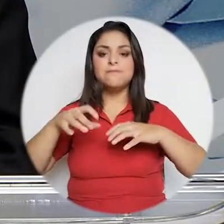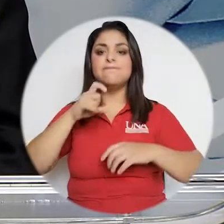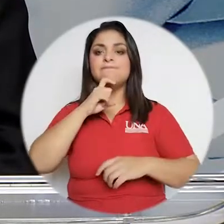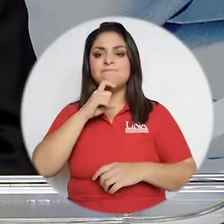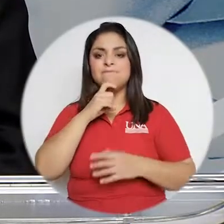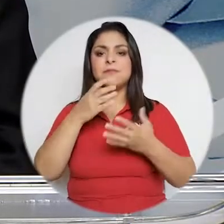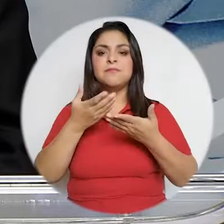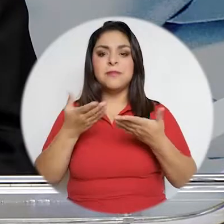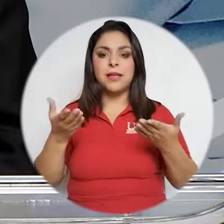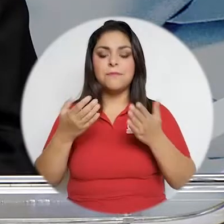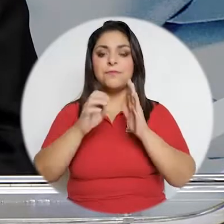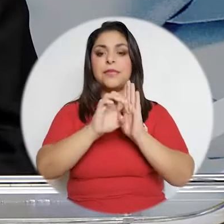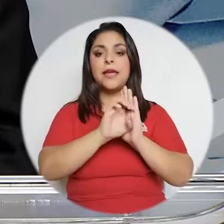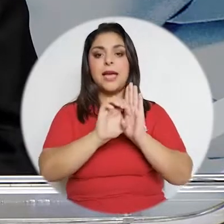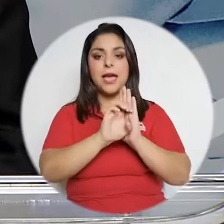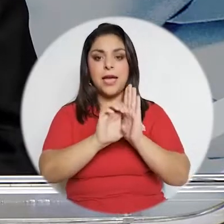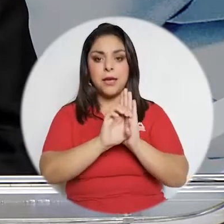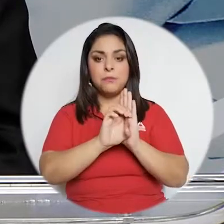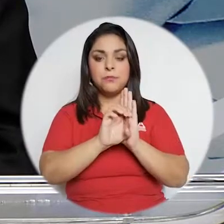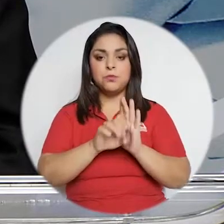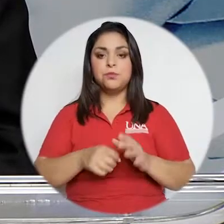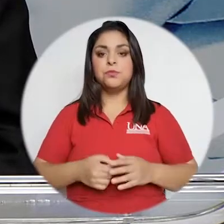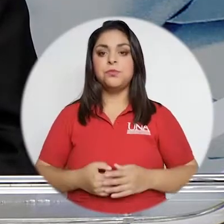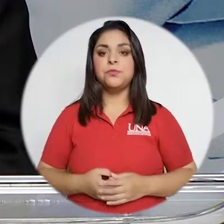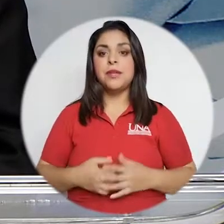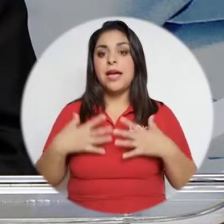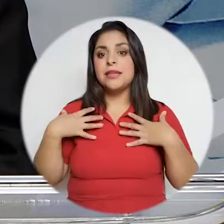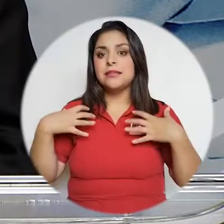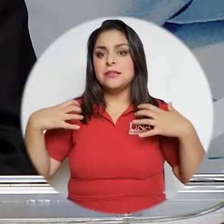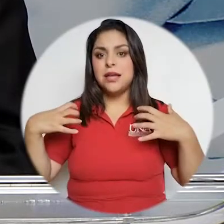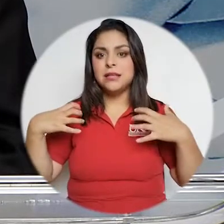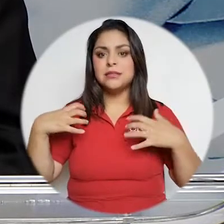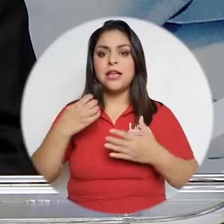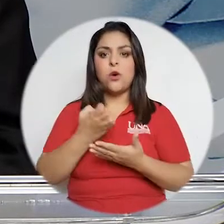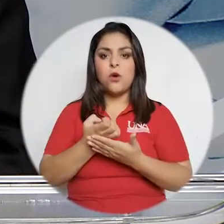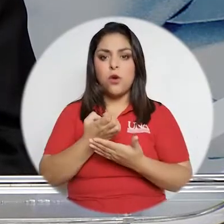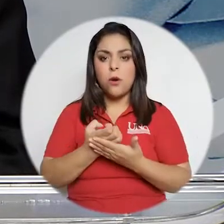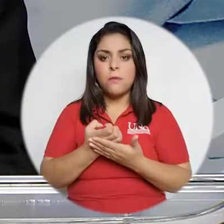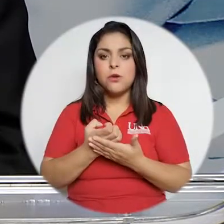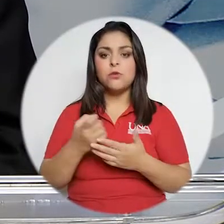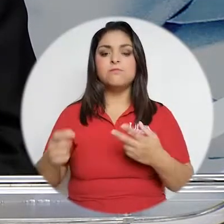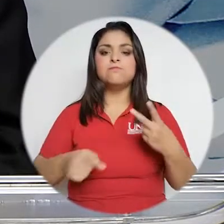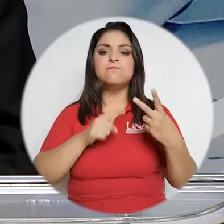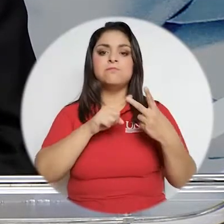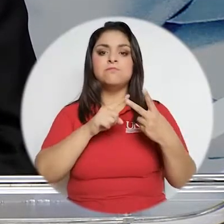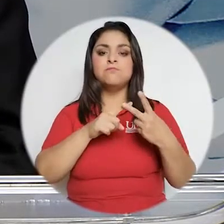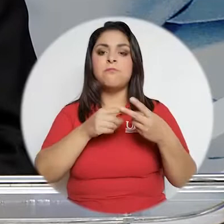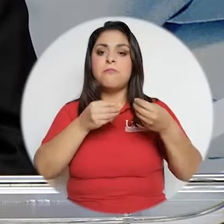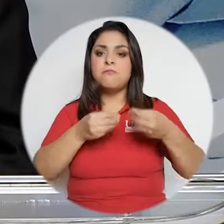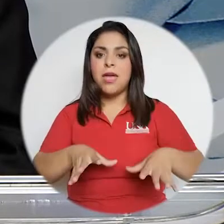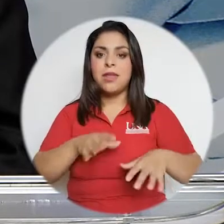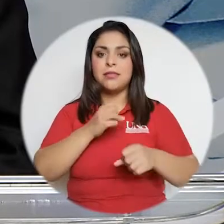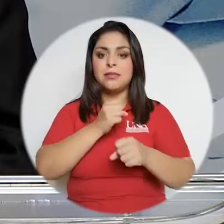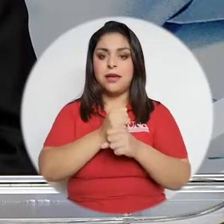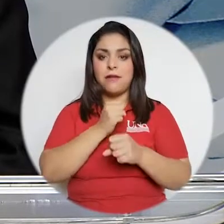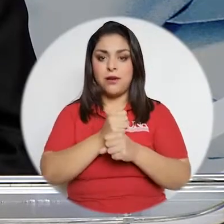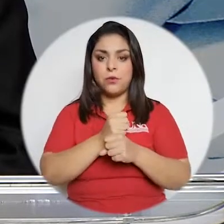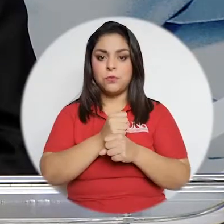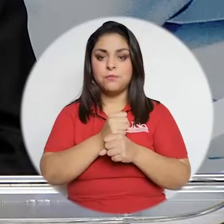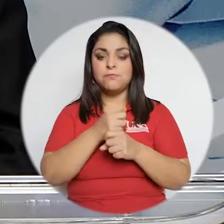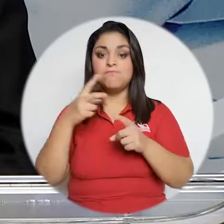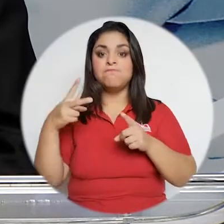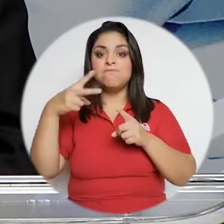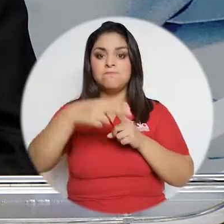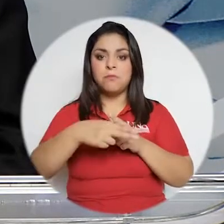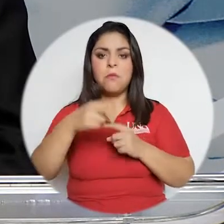digamos, como por ejemplo el estrés económico, la pérdida de empleos, que se da